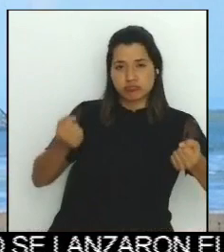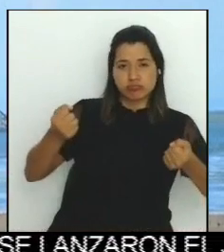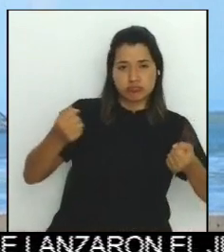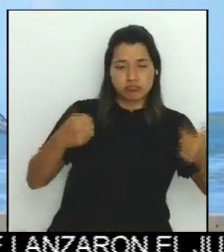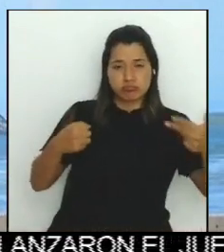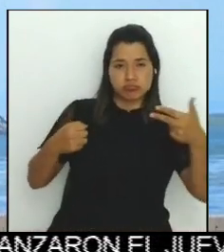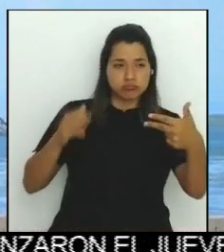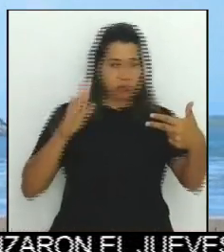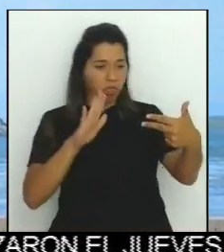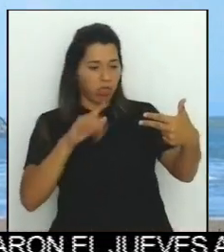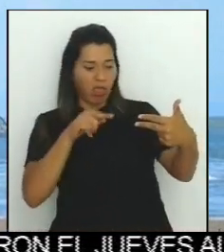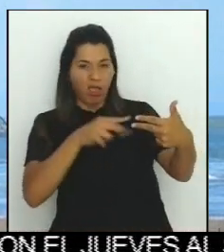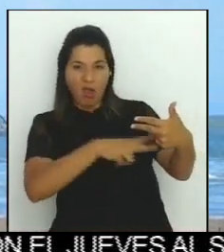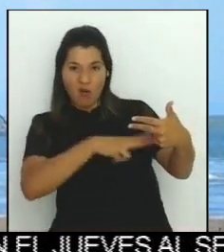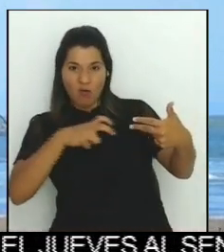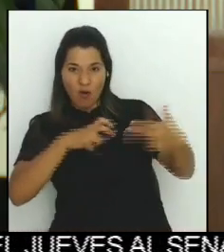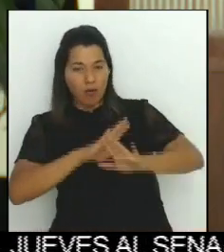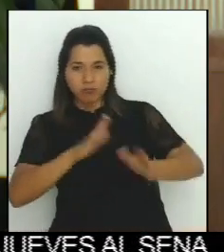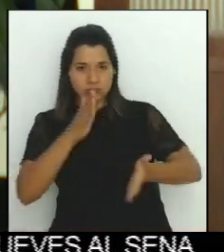en los puestos fronterizos.